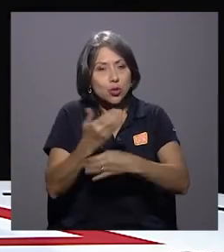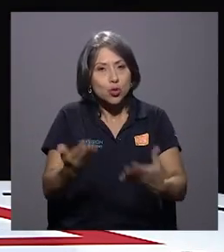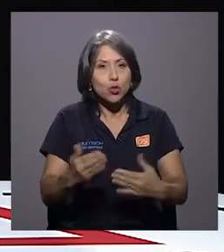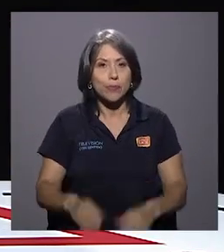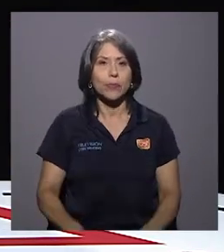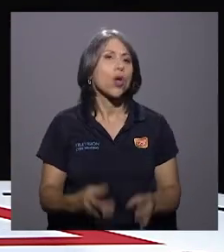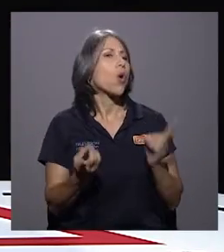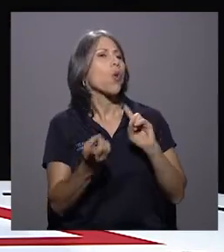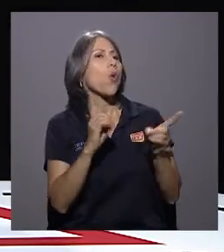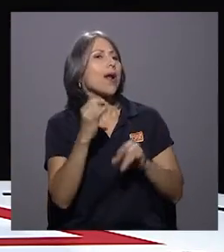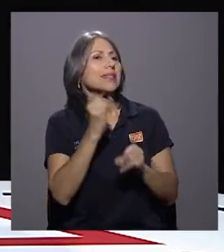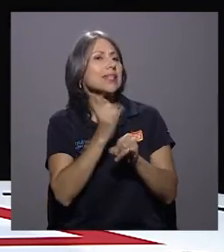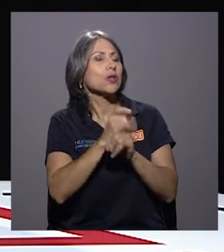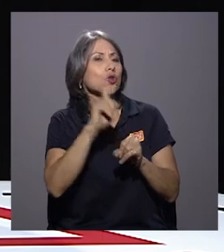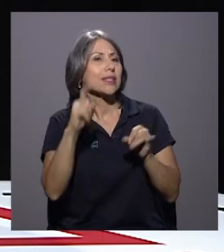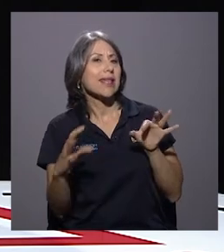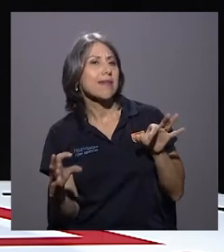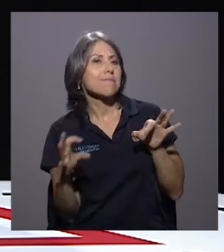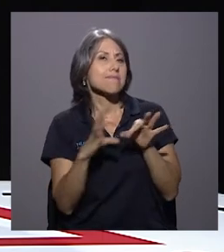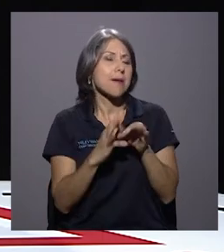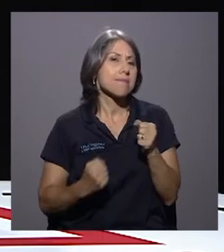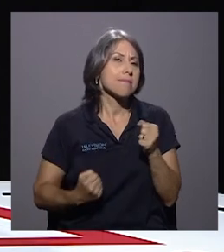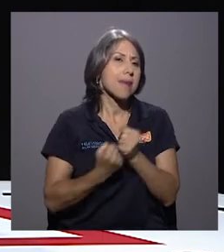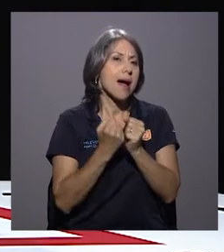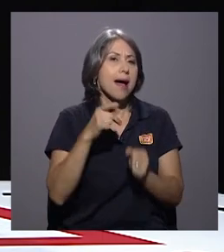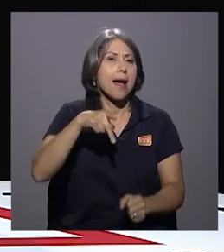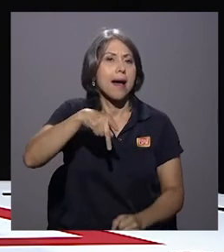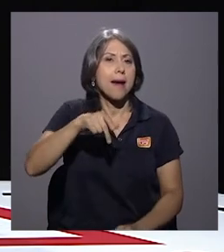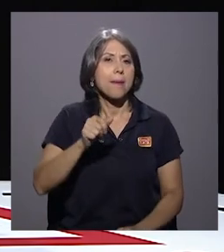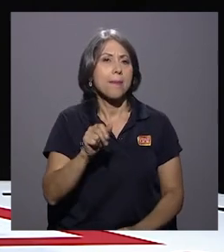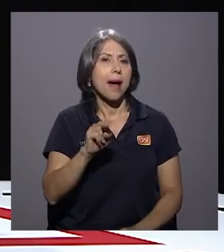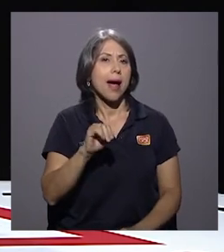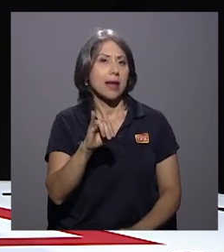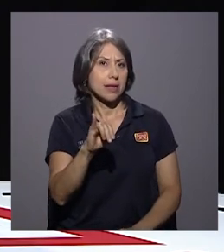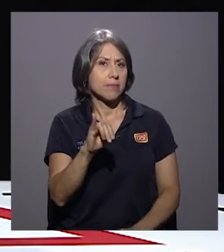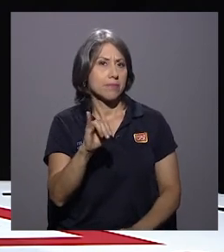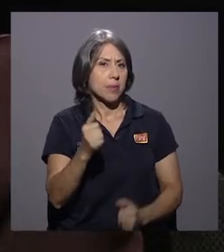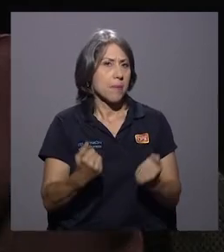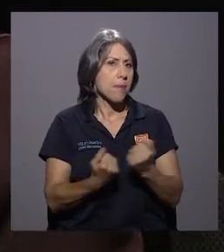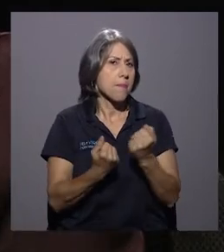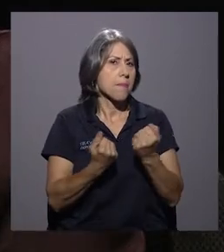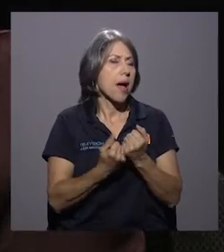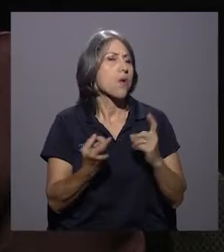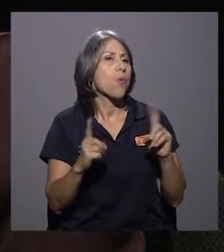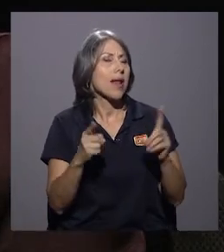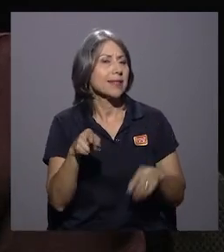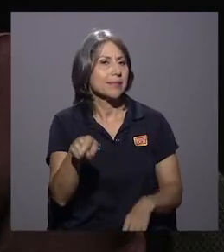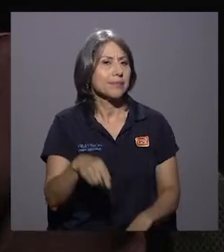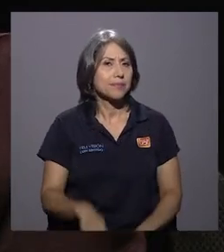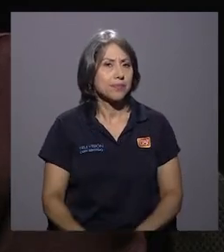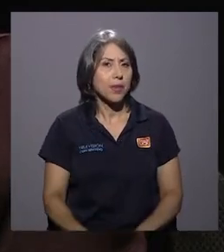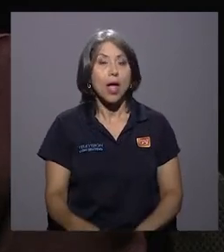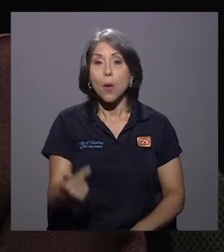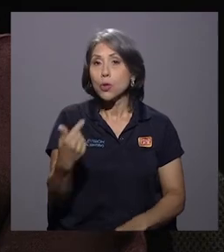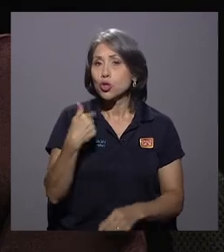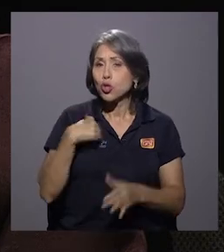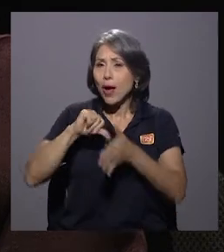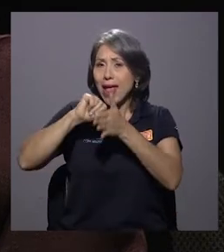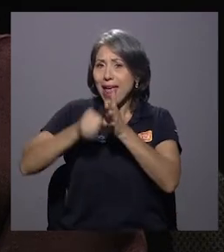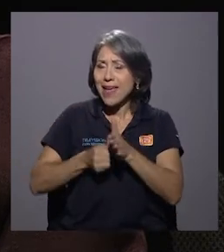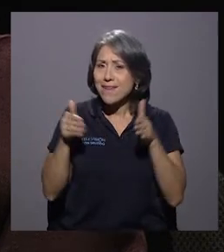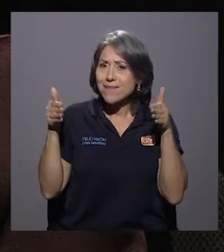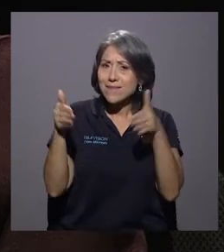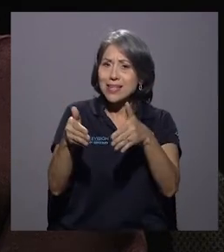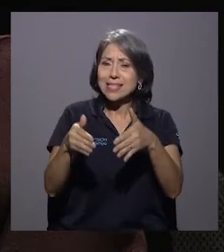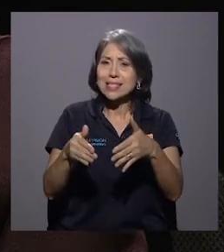estar de la mano con el PANI y que hoy por hoy son sus aliadas? Sí. Yo he hecho mucho énfasis a